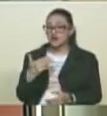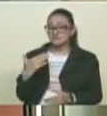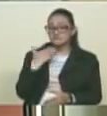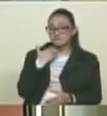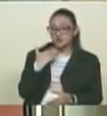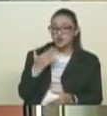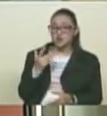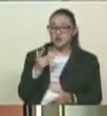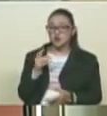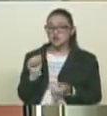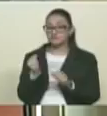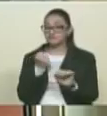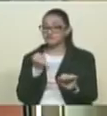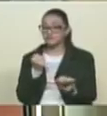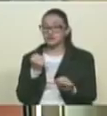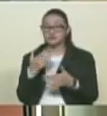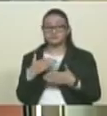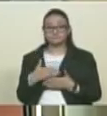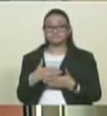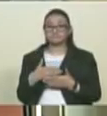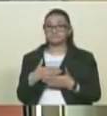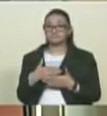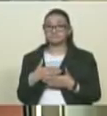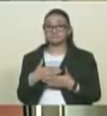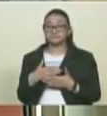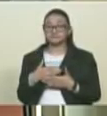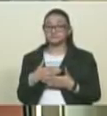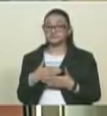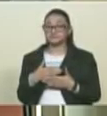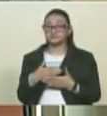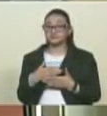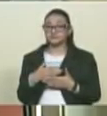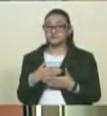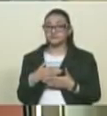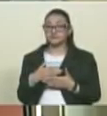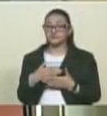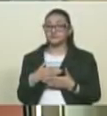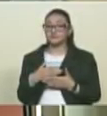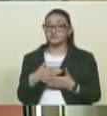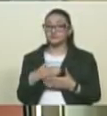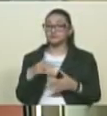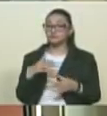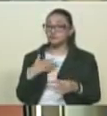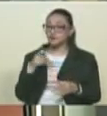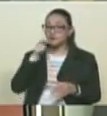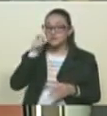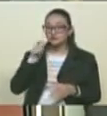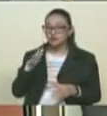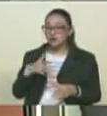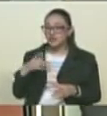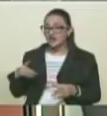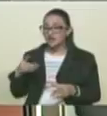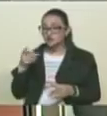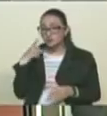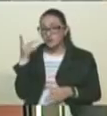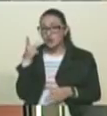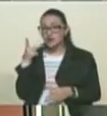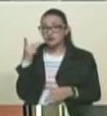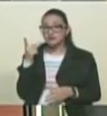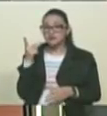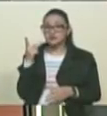impida o paralice, total o parcialmente, el ejercicio de cualquiera de los derechos políticos,